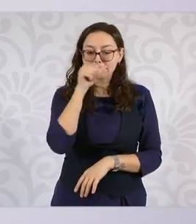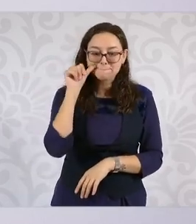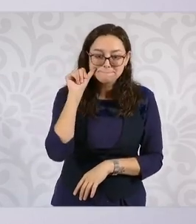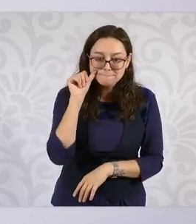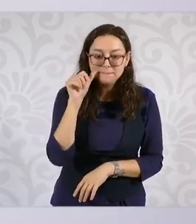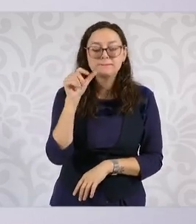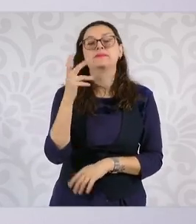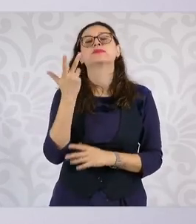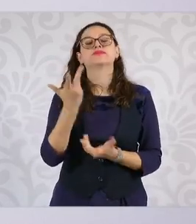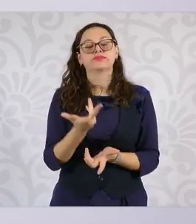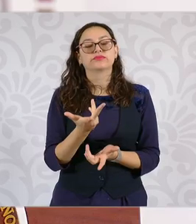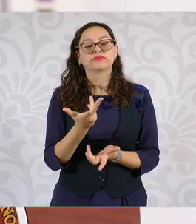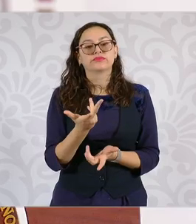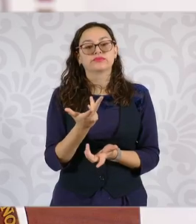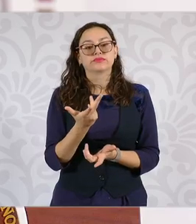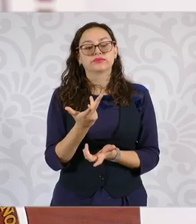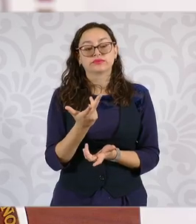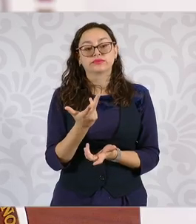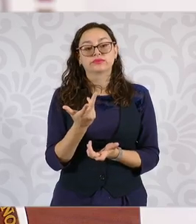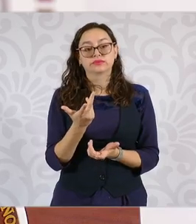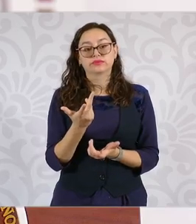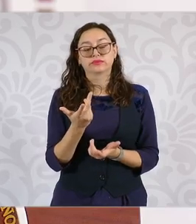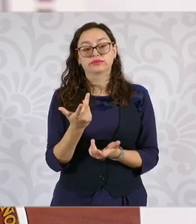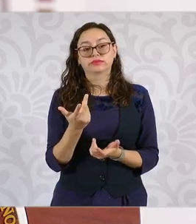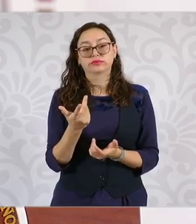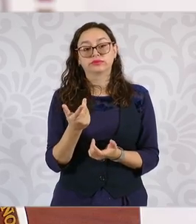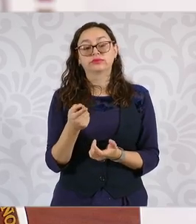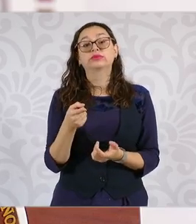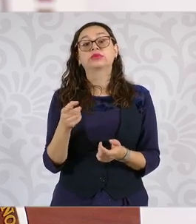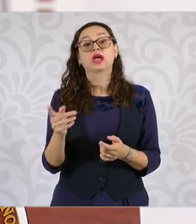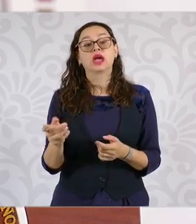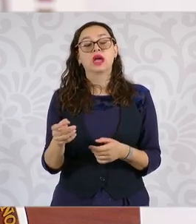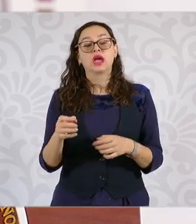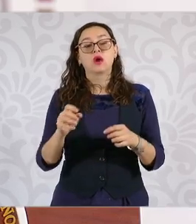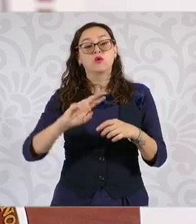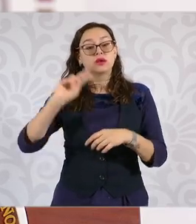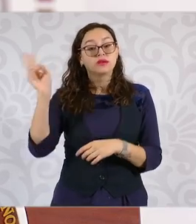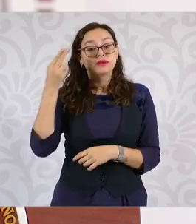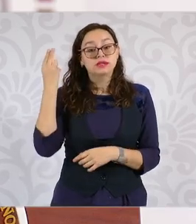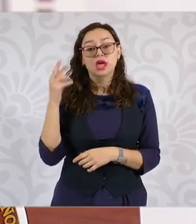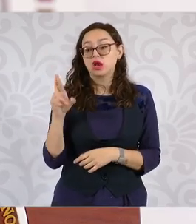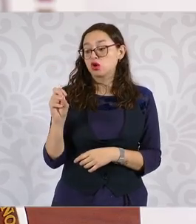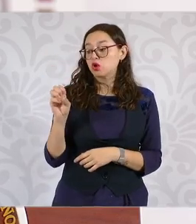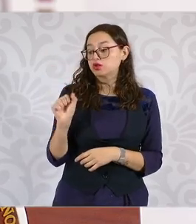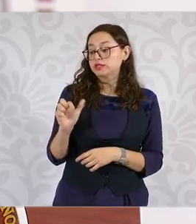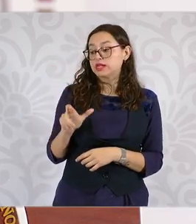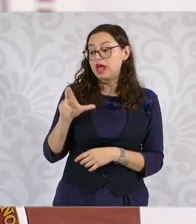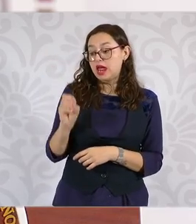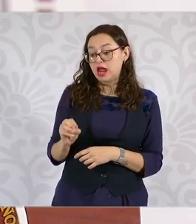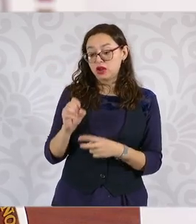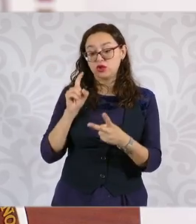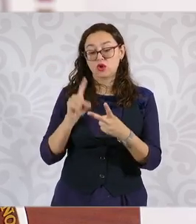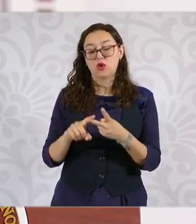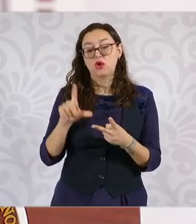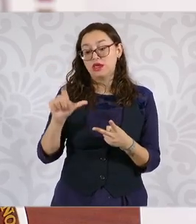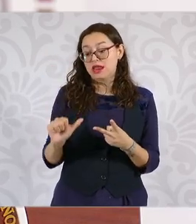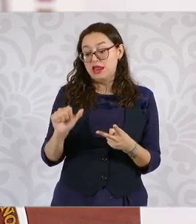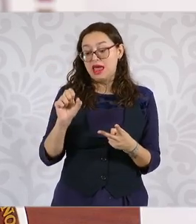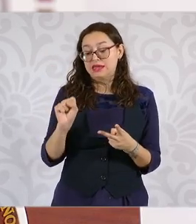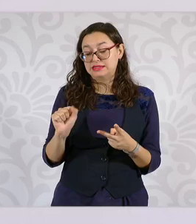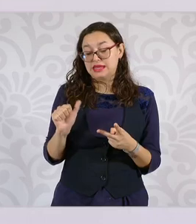vamos a ser nacional la Universidad Rosario Castellanos y a ser nacional la Universidad de Salud.